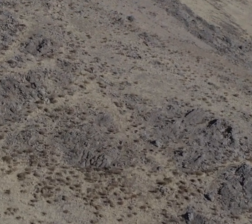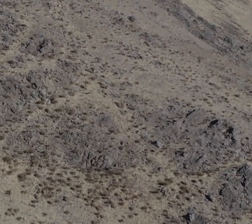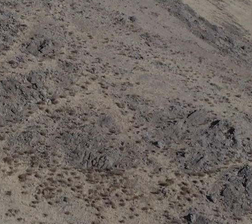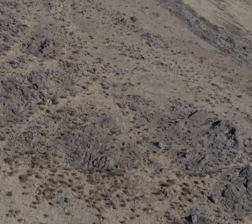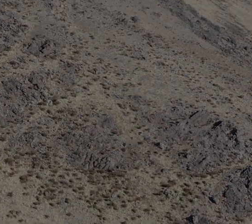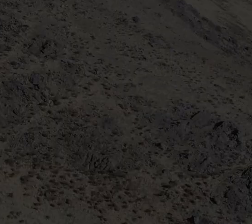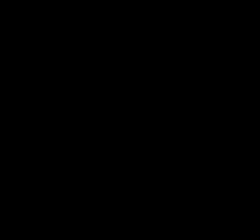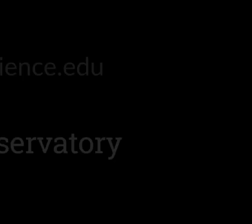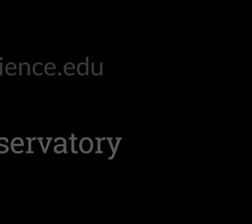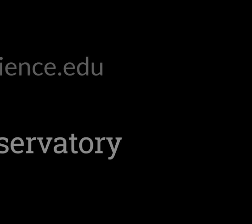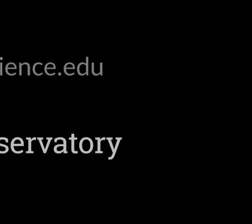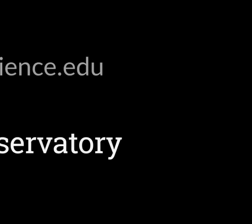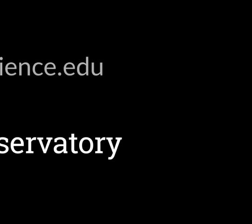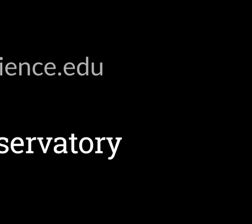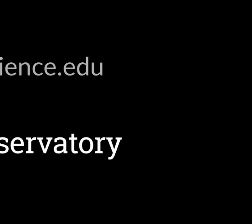Gracias. Gracias. Gracias.